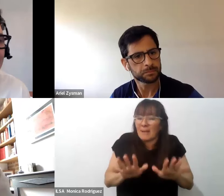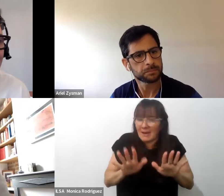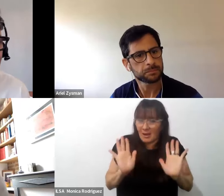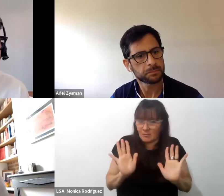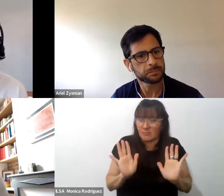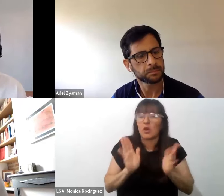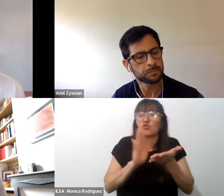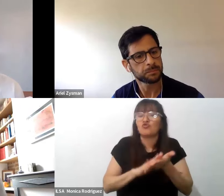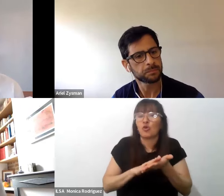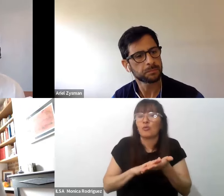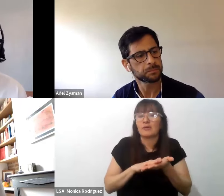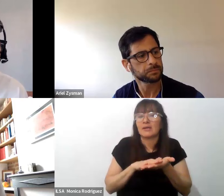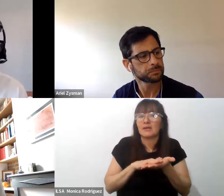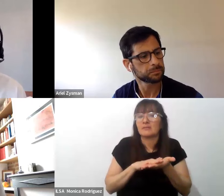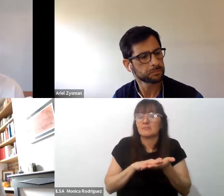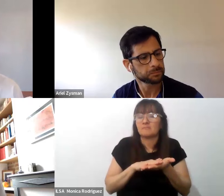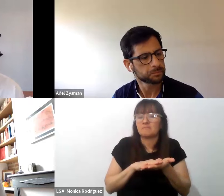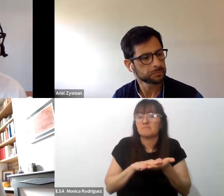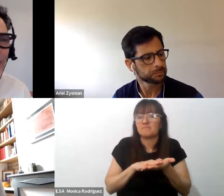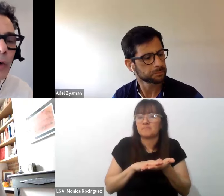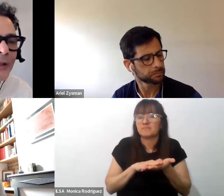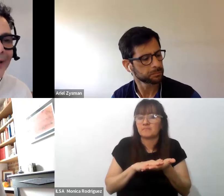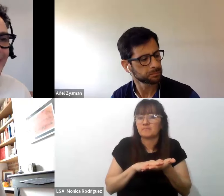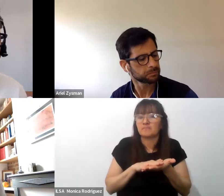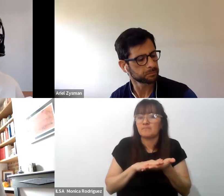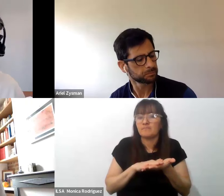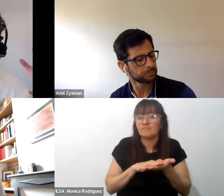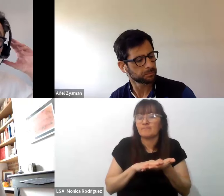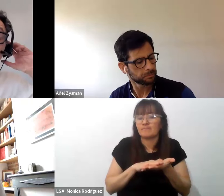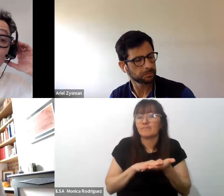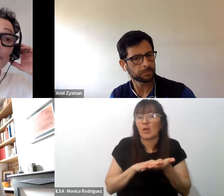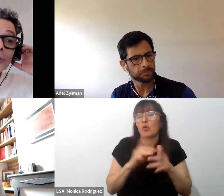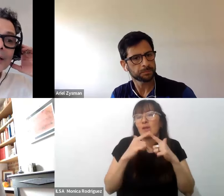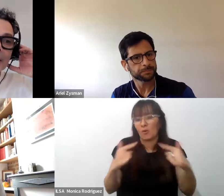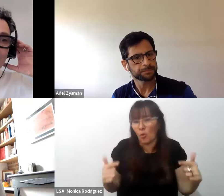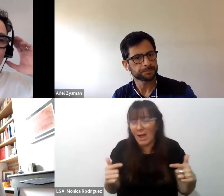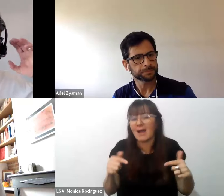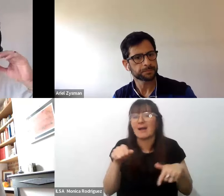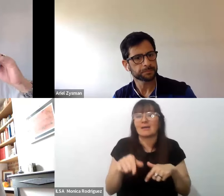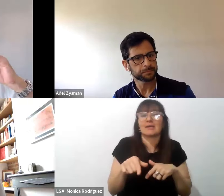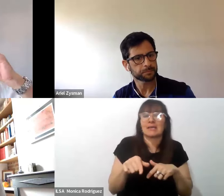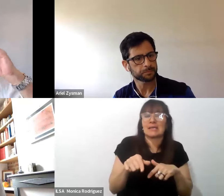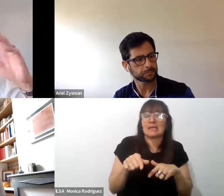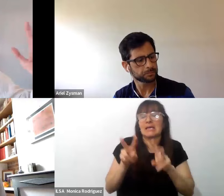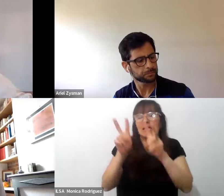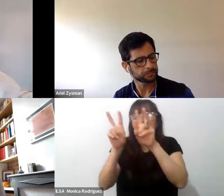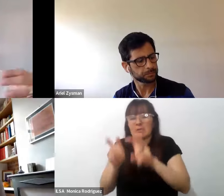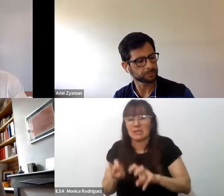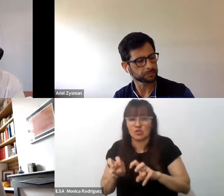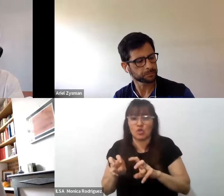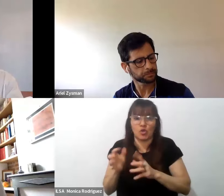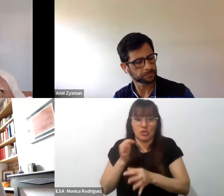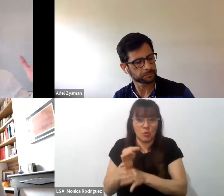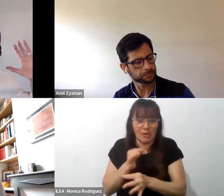la cuestión esta de bueno también de descolonizar el lenguaje y descolonizar la investigación educativa que algunos